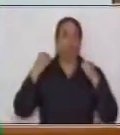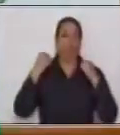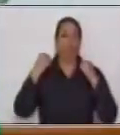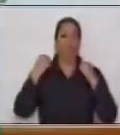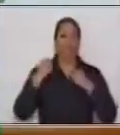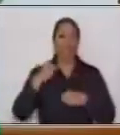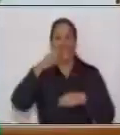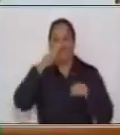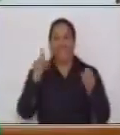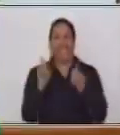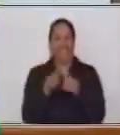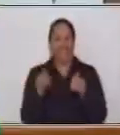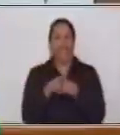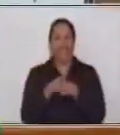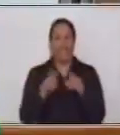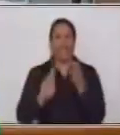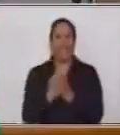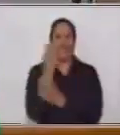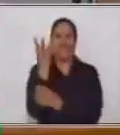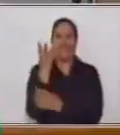son para decorar.